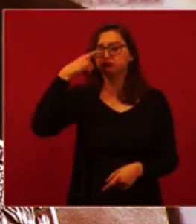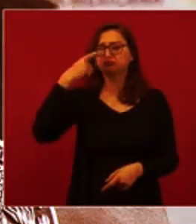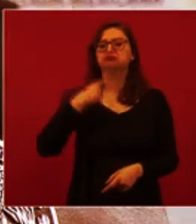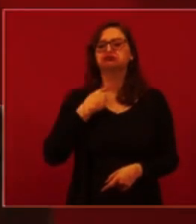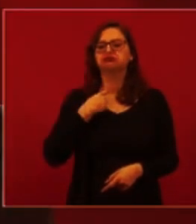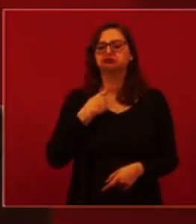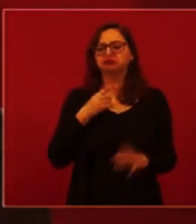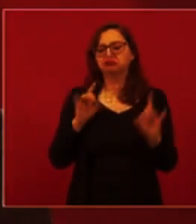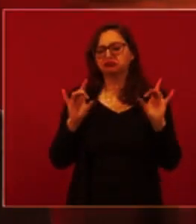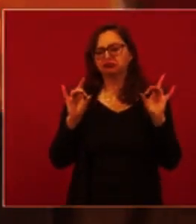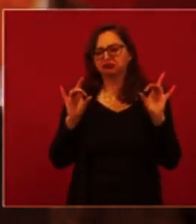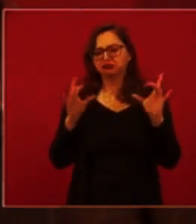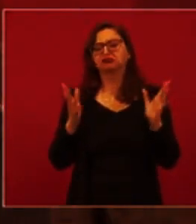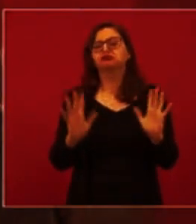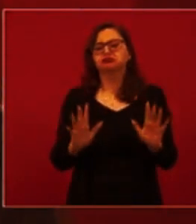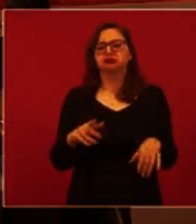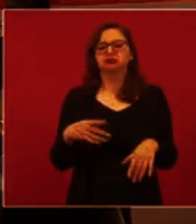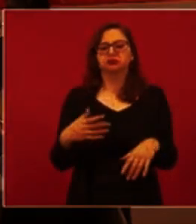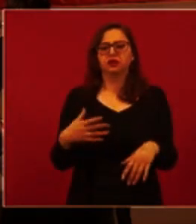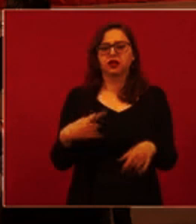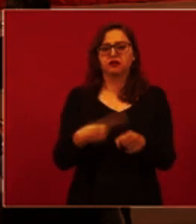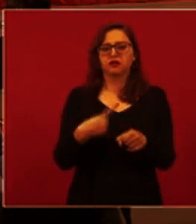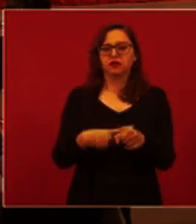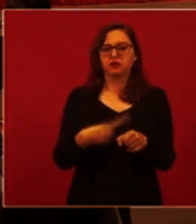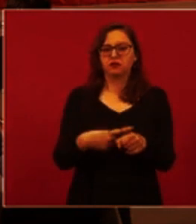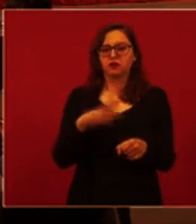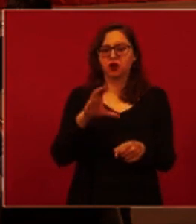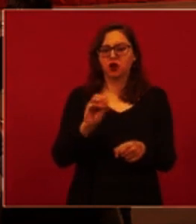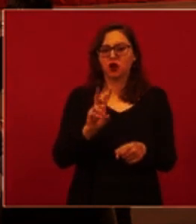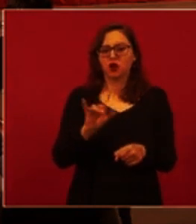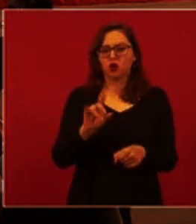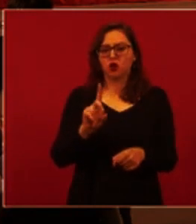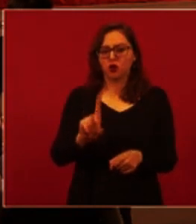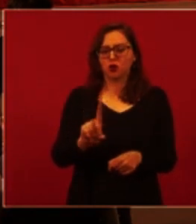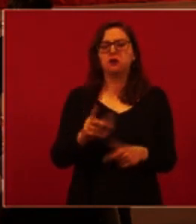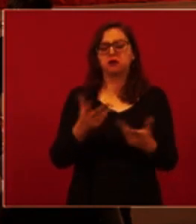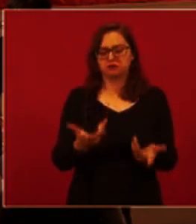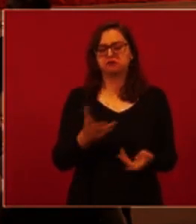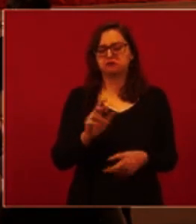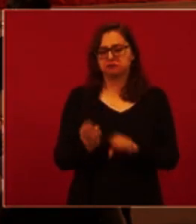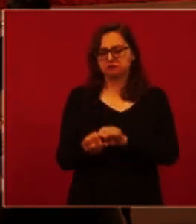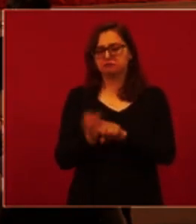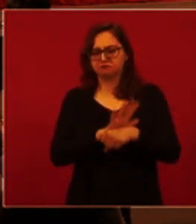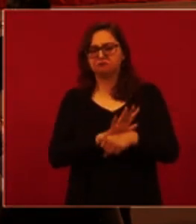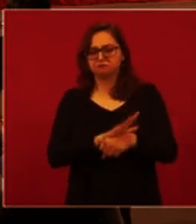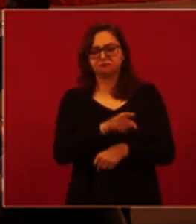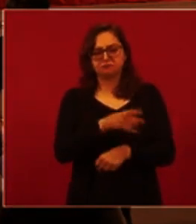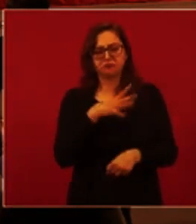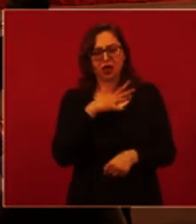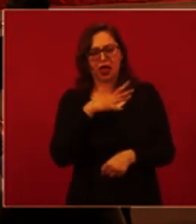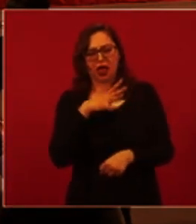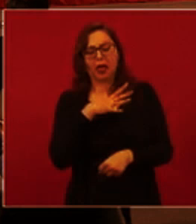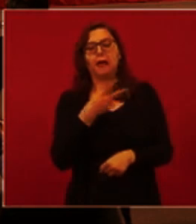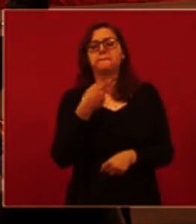causa ya se sabe, es el virus SARS-CoV-2, causante de COVID, pero lo menciono precisamente porque esto ilustra una de las cosas que